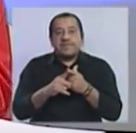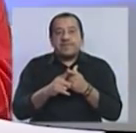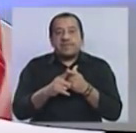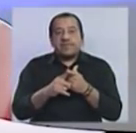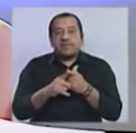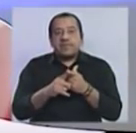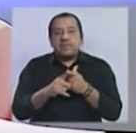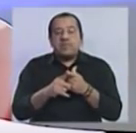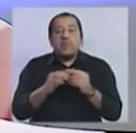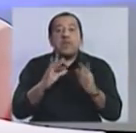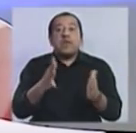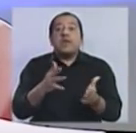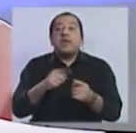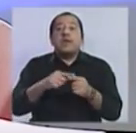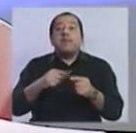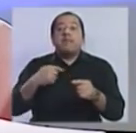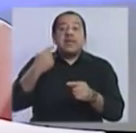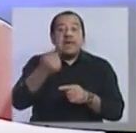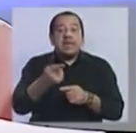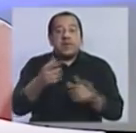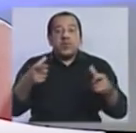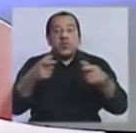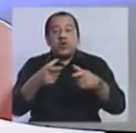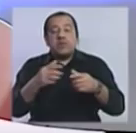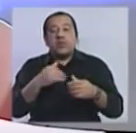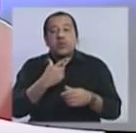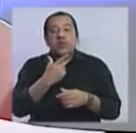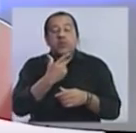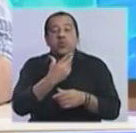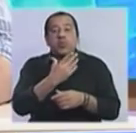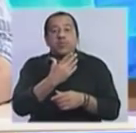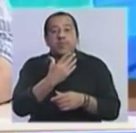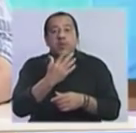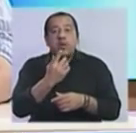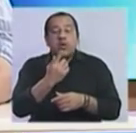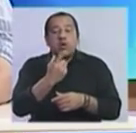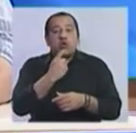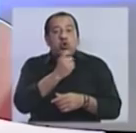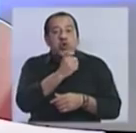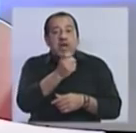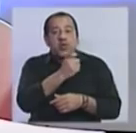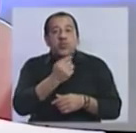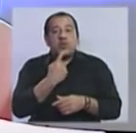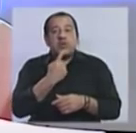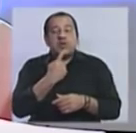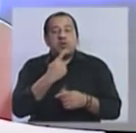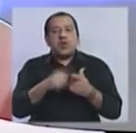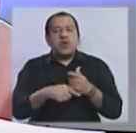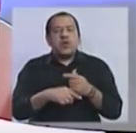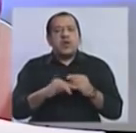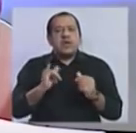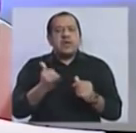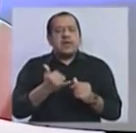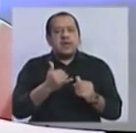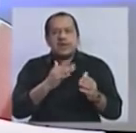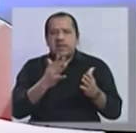o da un paso, mañana se va a estar reuniendo con el Partido Colorado y con los líderes del Partido Colorado. Se ha señalado